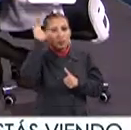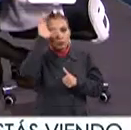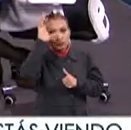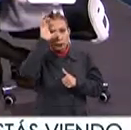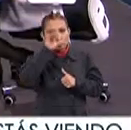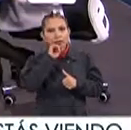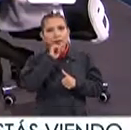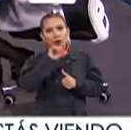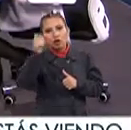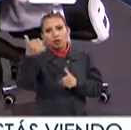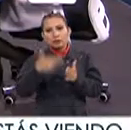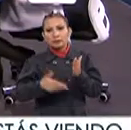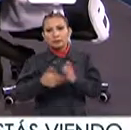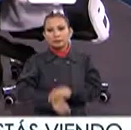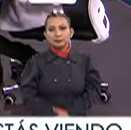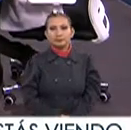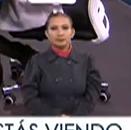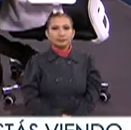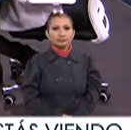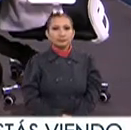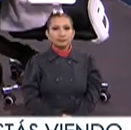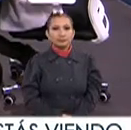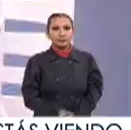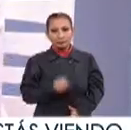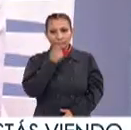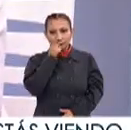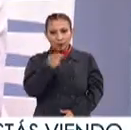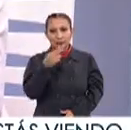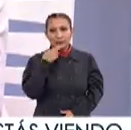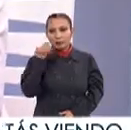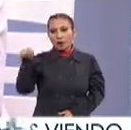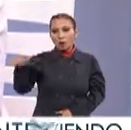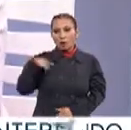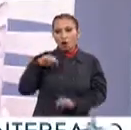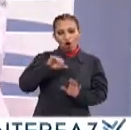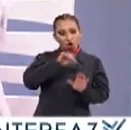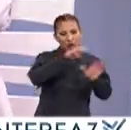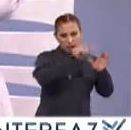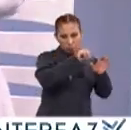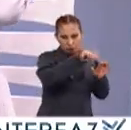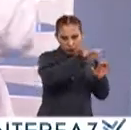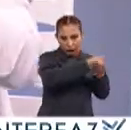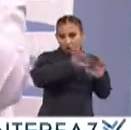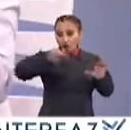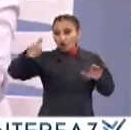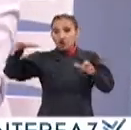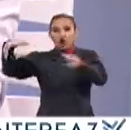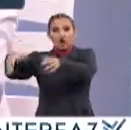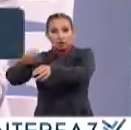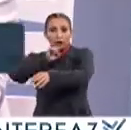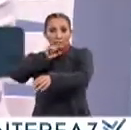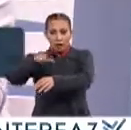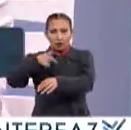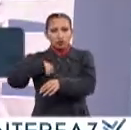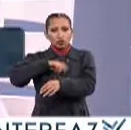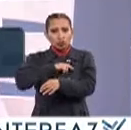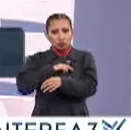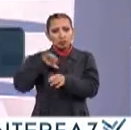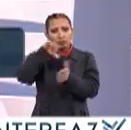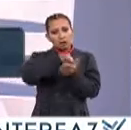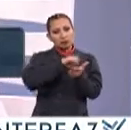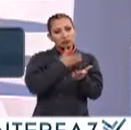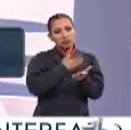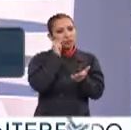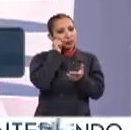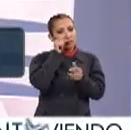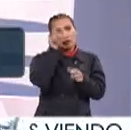Cultura Pues tienen otros talleres Así es Te decía que funciona Como una sede alterna Eventualmente a nosotros Bueno a me encanta Ir al centro histórico